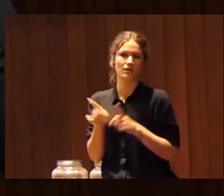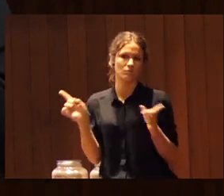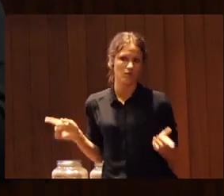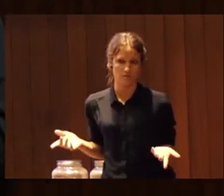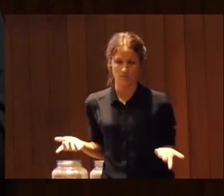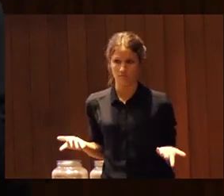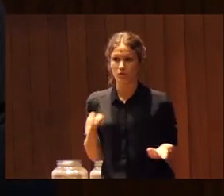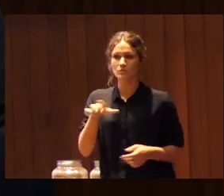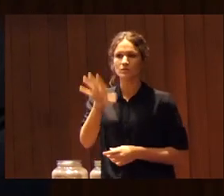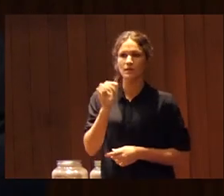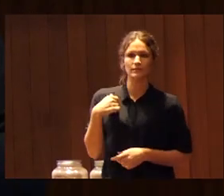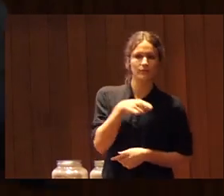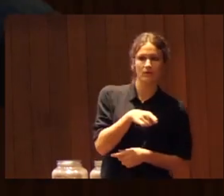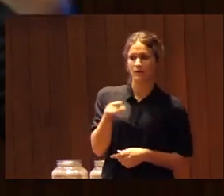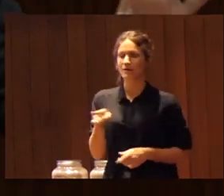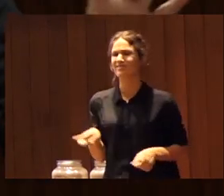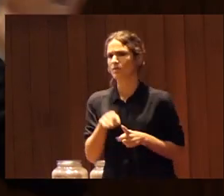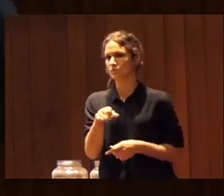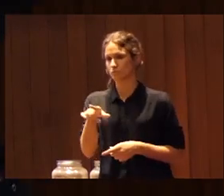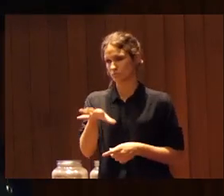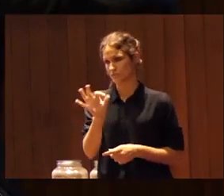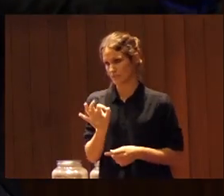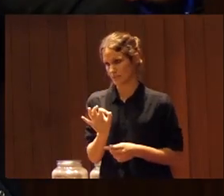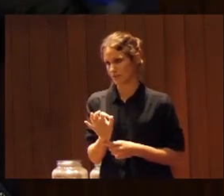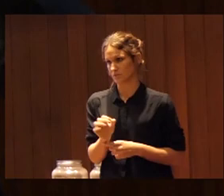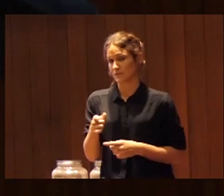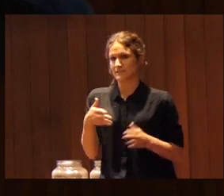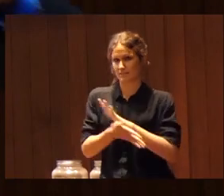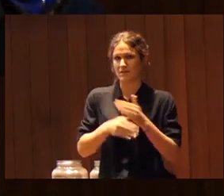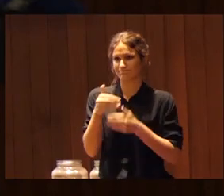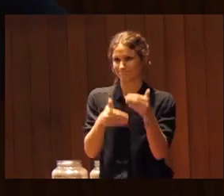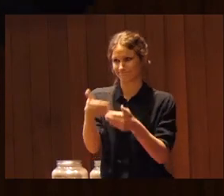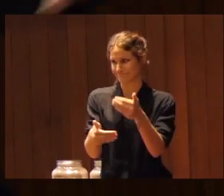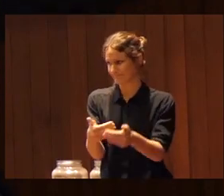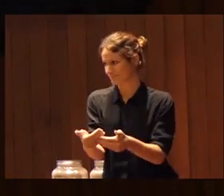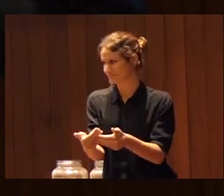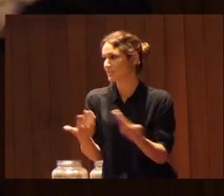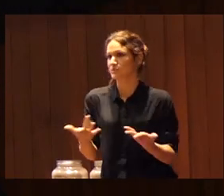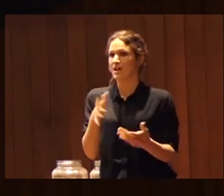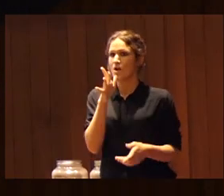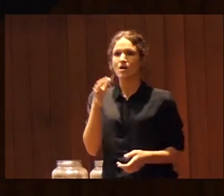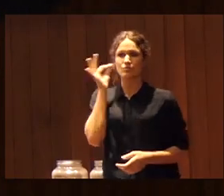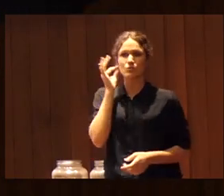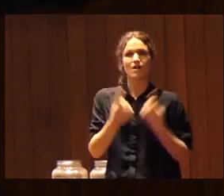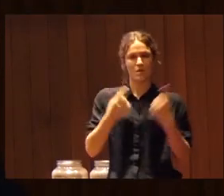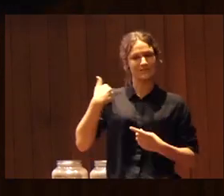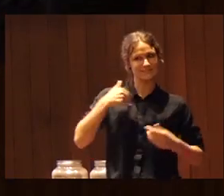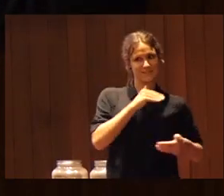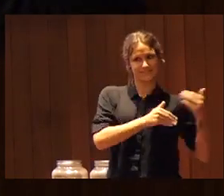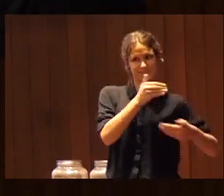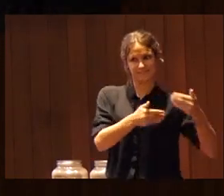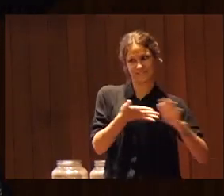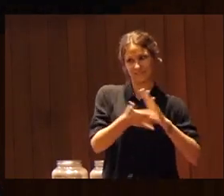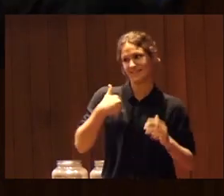que tú elijas donde quieres estar eso por una parte por eso creo que es un proceso y esas mujeres ya ya han hecho ese proceso con lo cual ya están